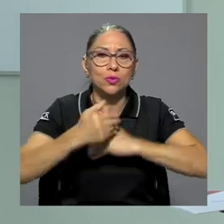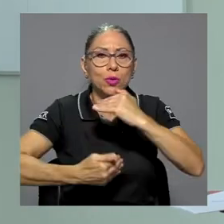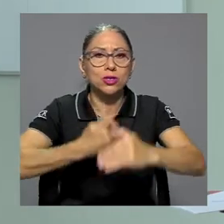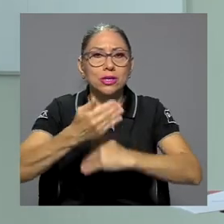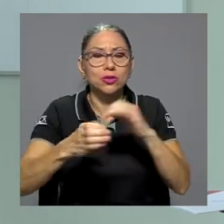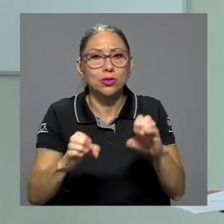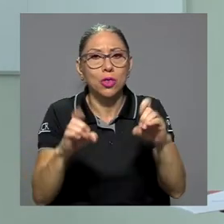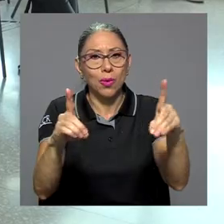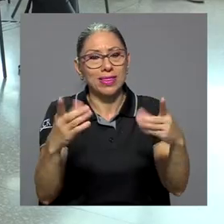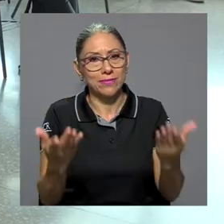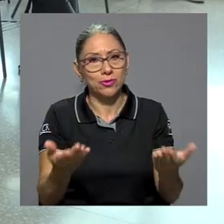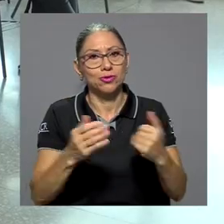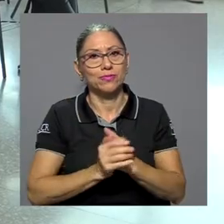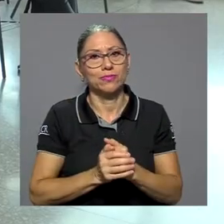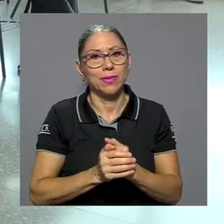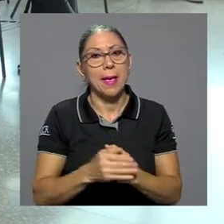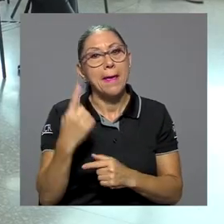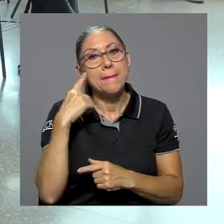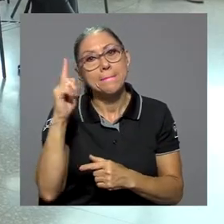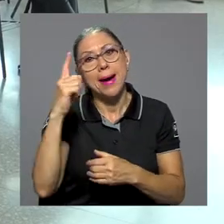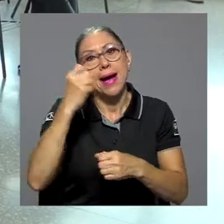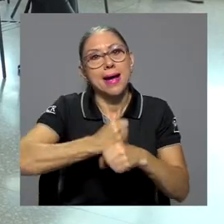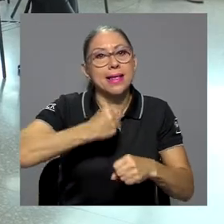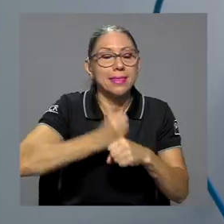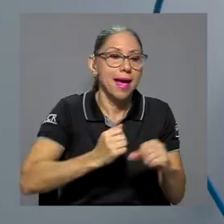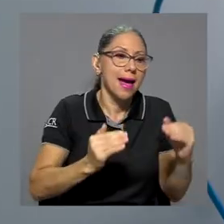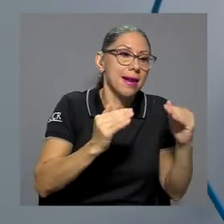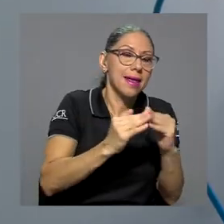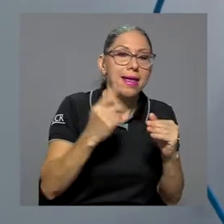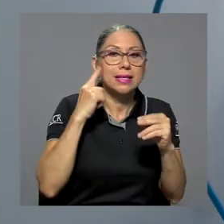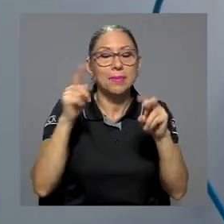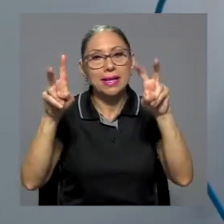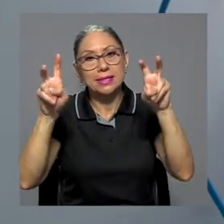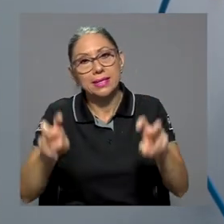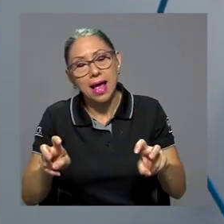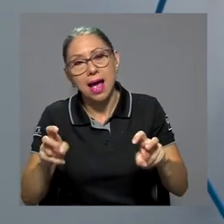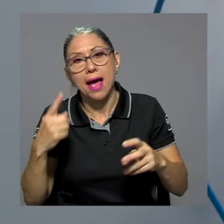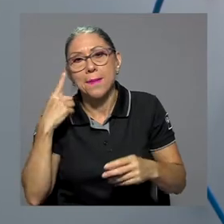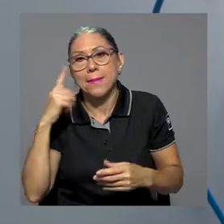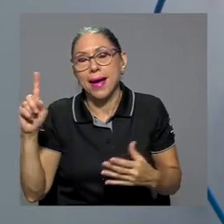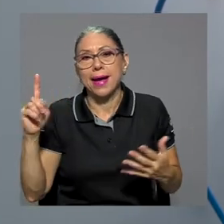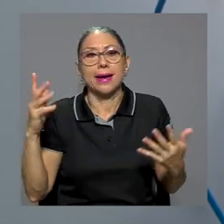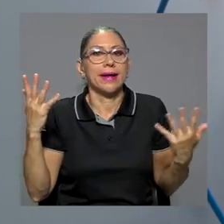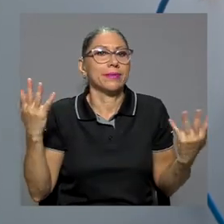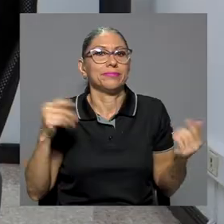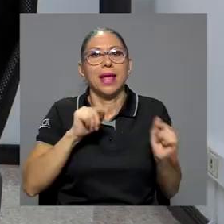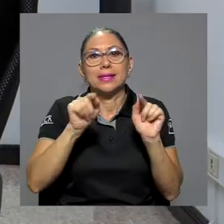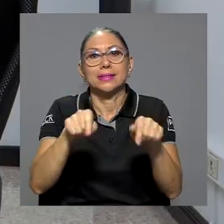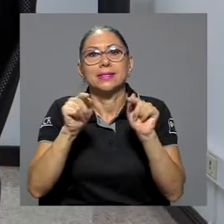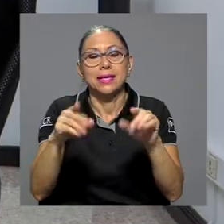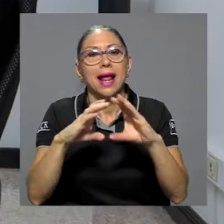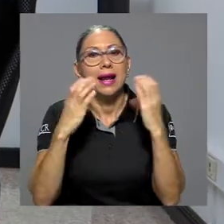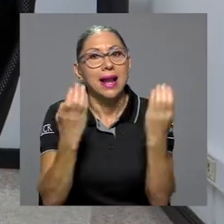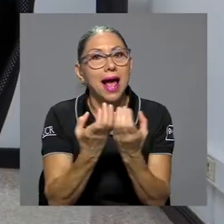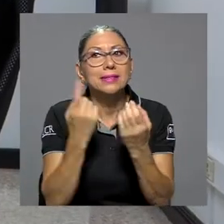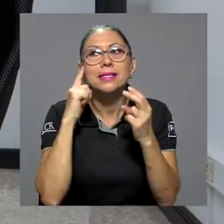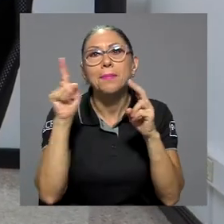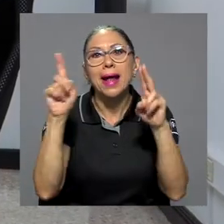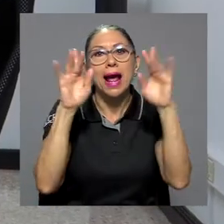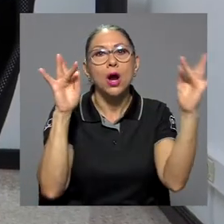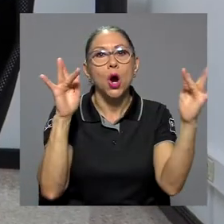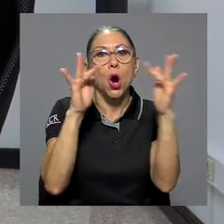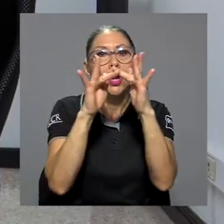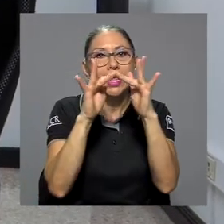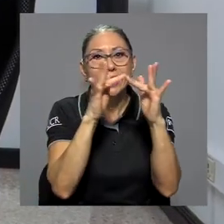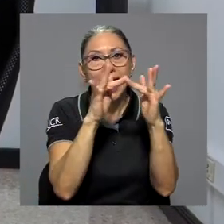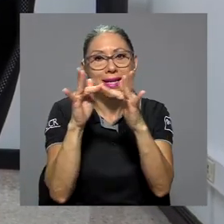de educación educativos, ¿verdad? Tanto para hacer tareas, tanto para hacer un examen, tanto para asistir a clases, conectarse.